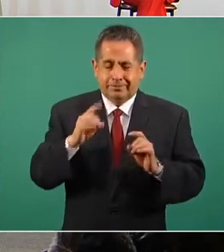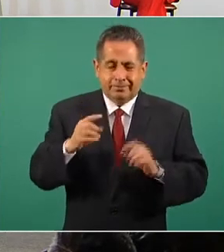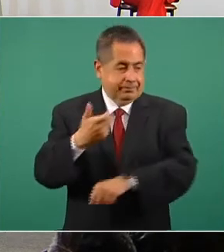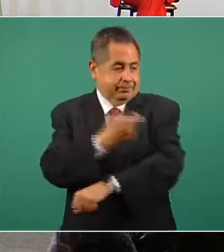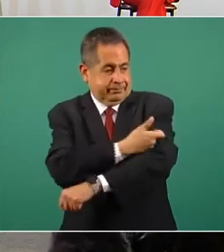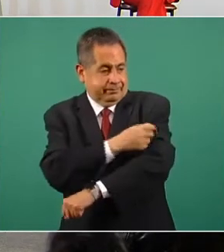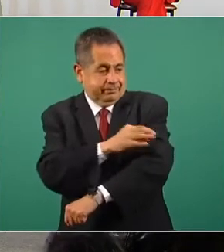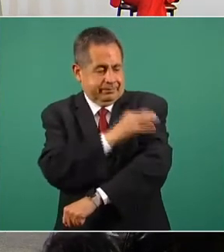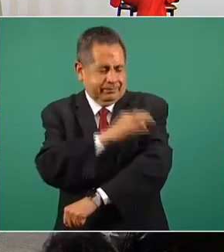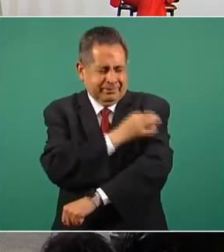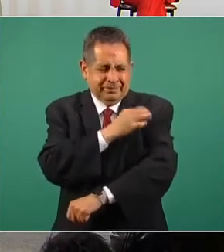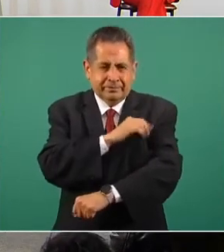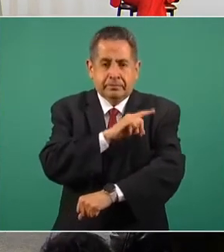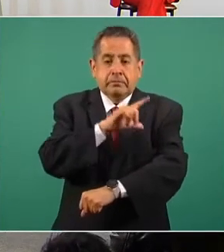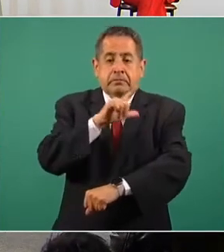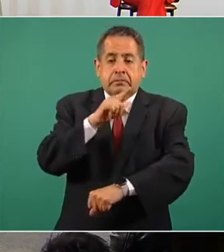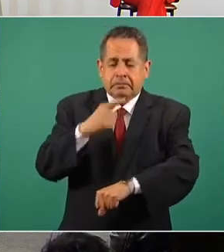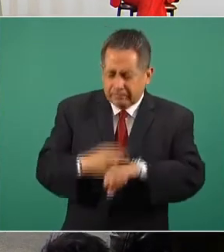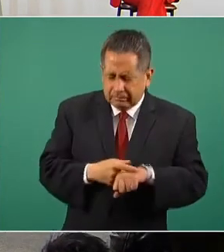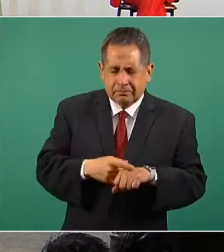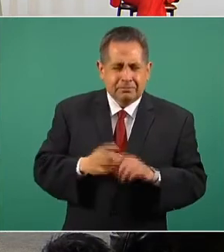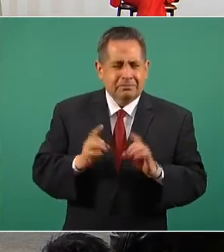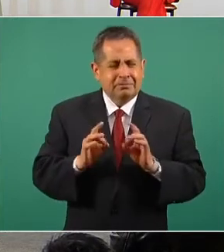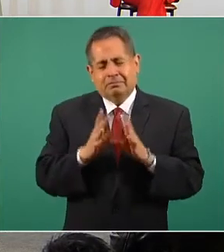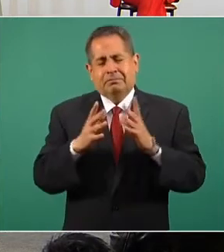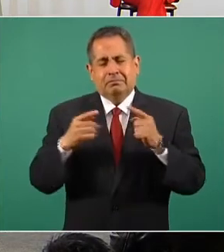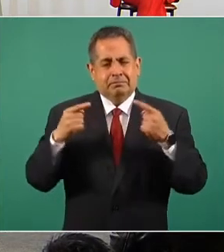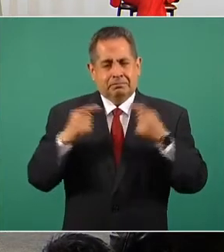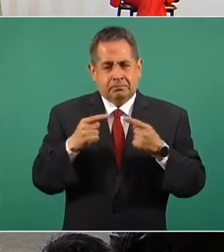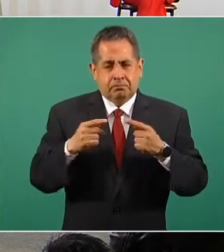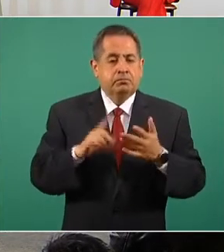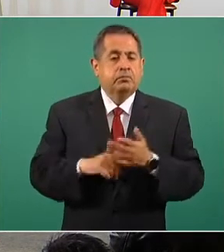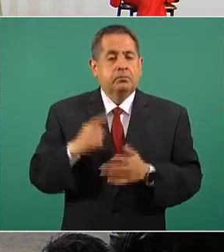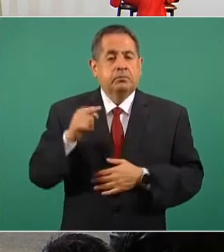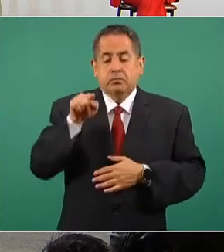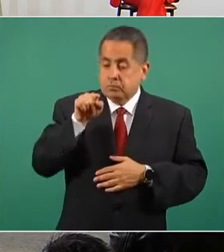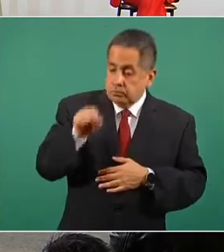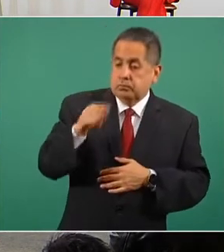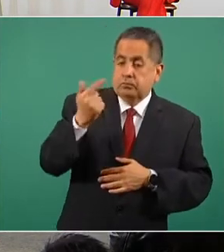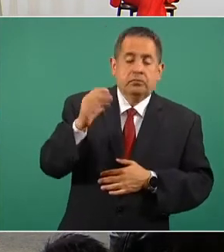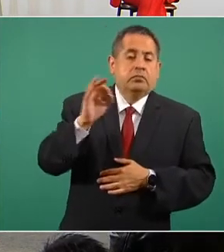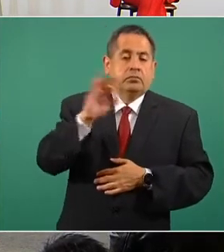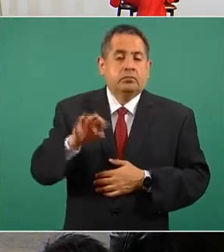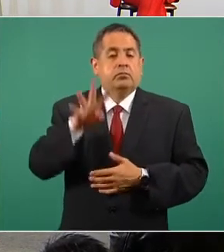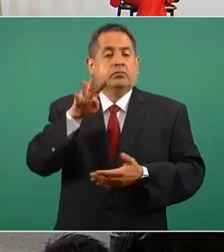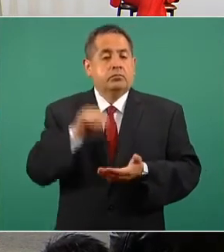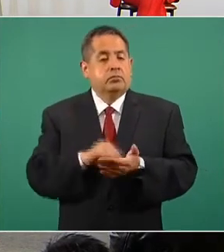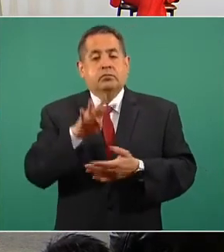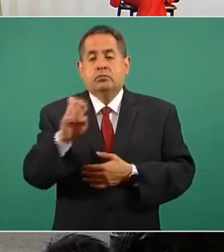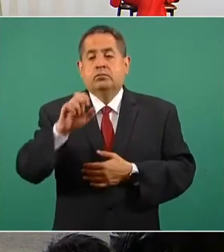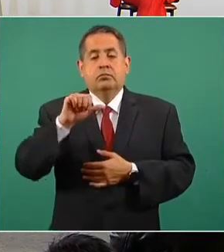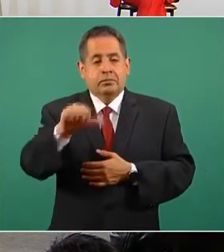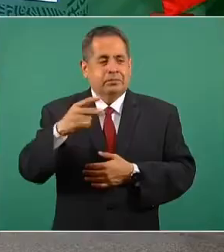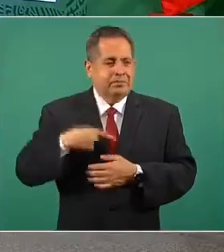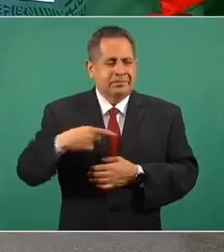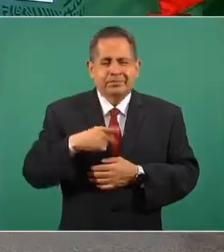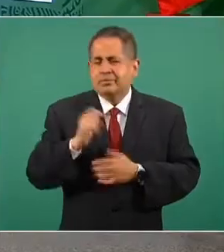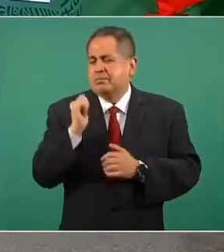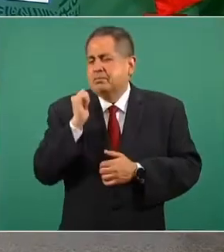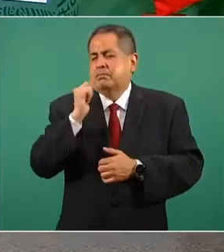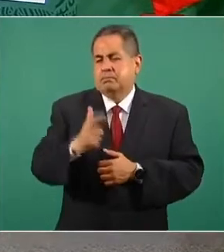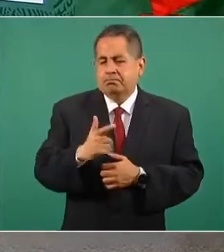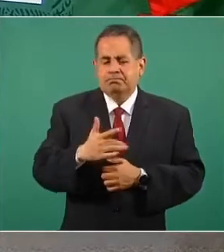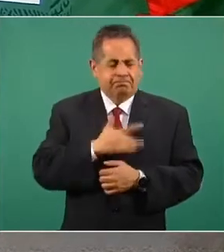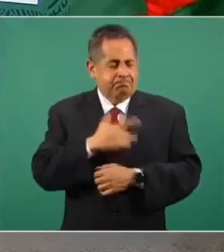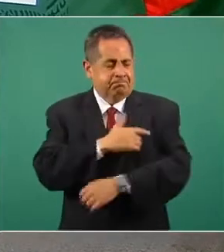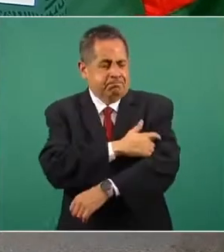asociados a vacunación e inmunización, tenemos un punto 7 por ciento, es decir, cuatro mil 416 casos, de los cuales